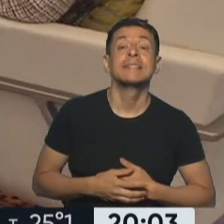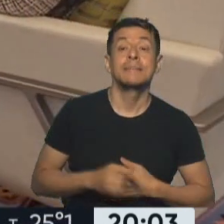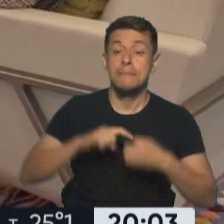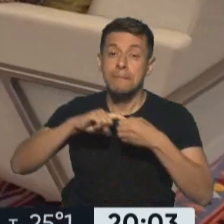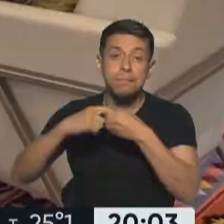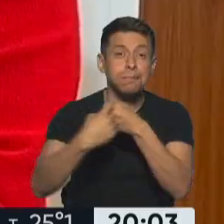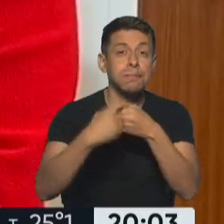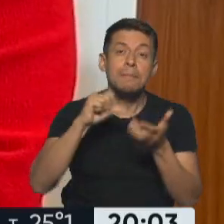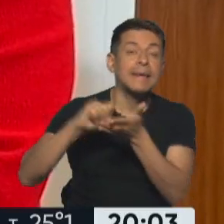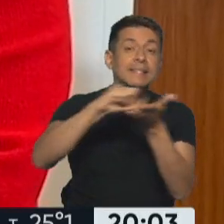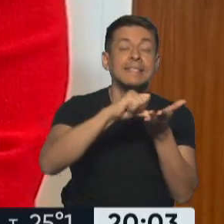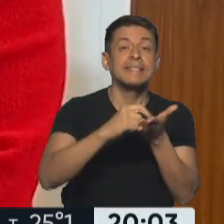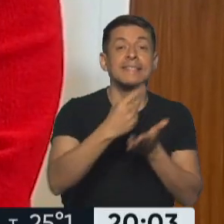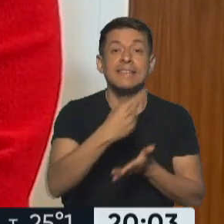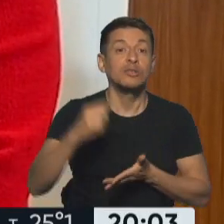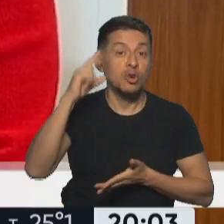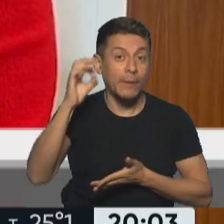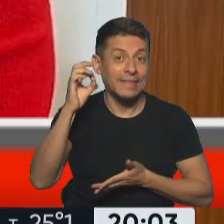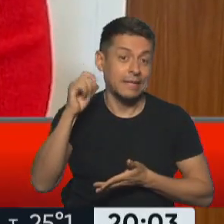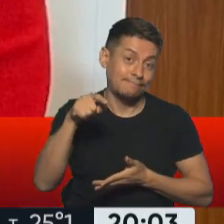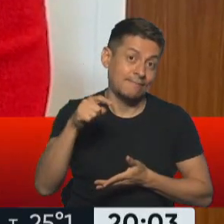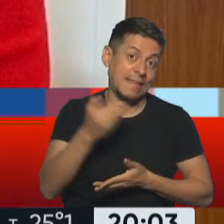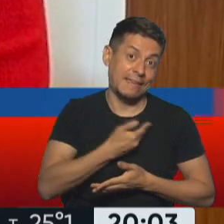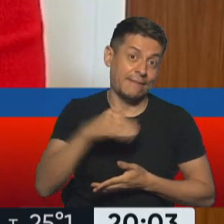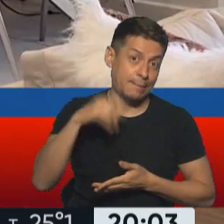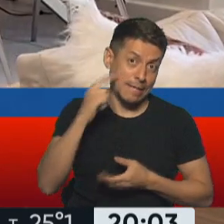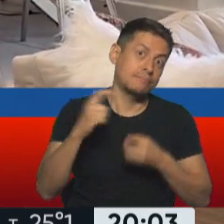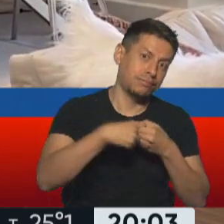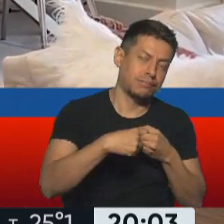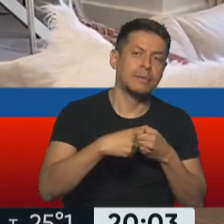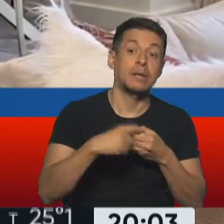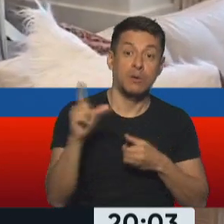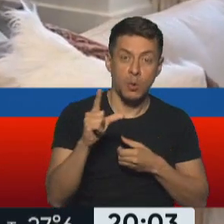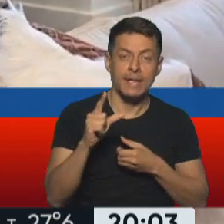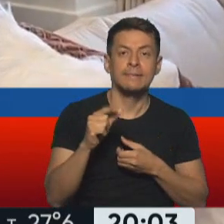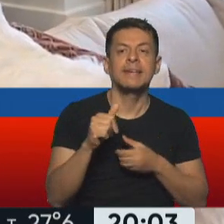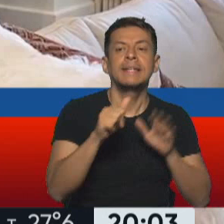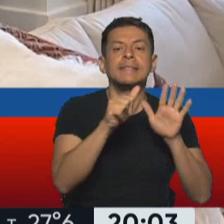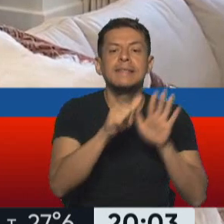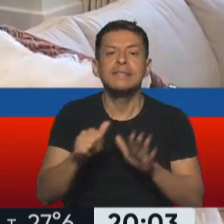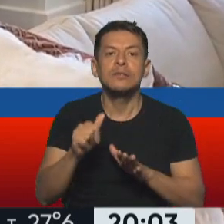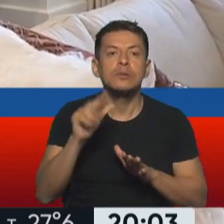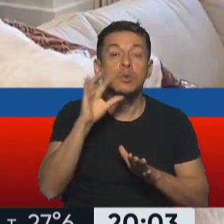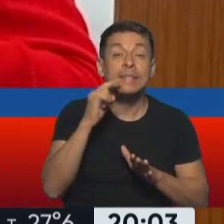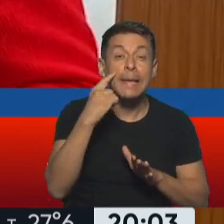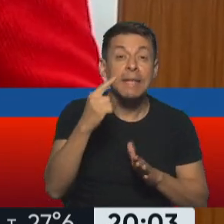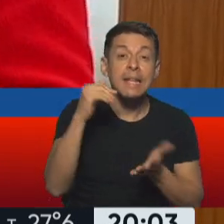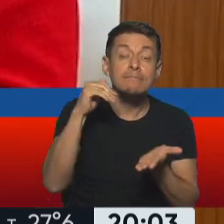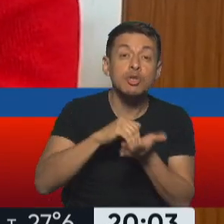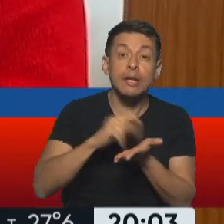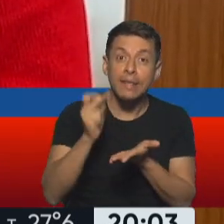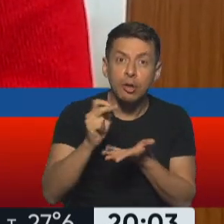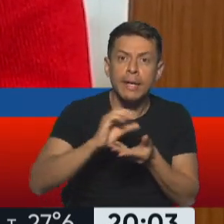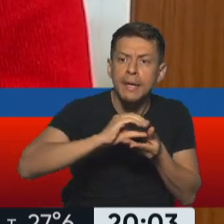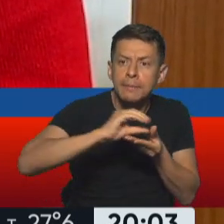que conforman al Fondo Monetario Internacional porque el lunes se va a hacer entrega de estos 650 mil millones de